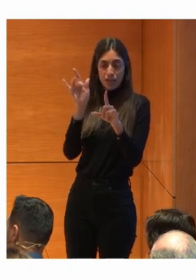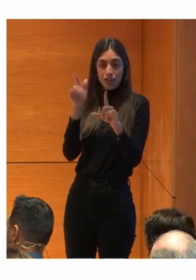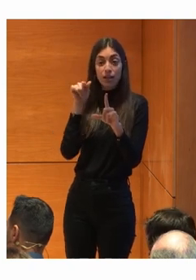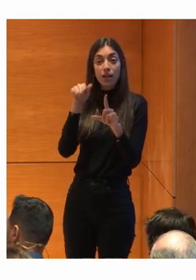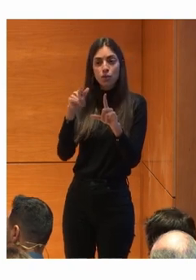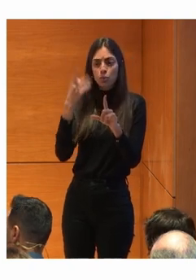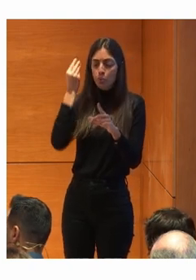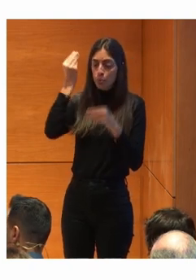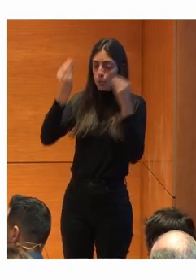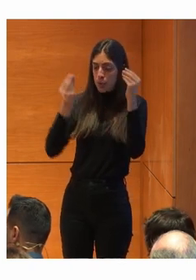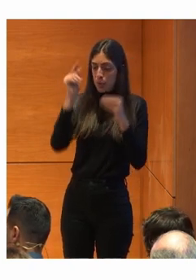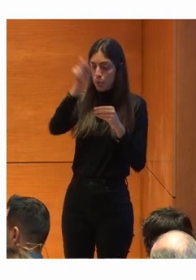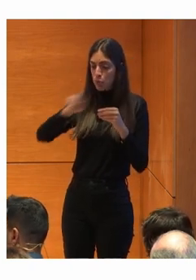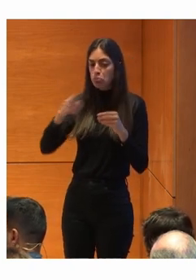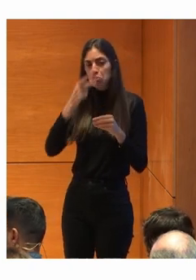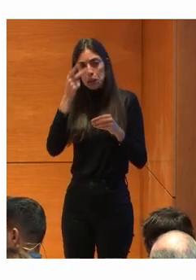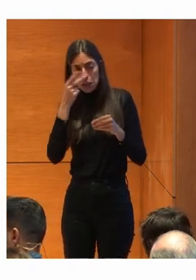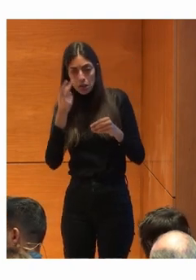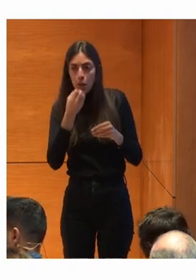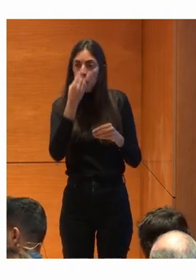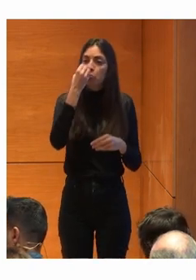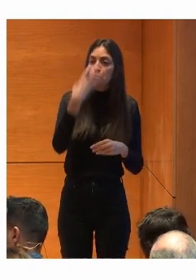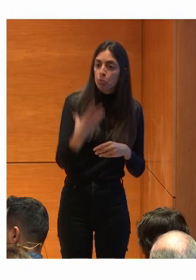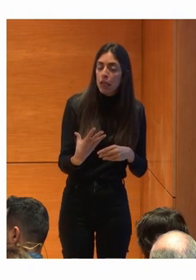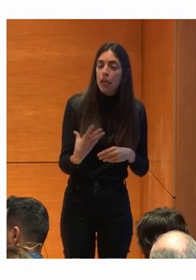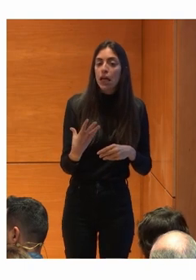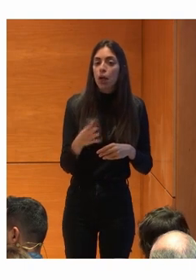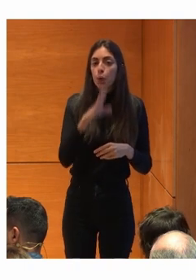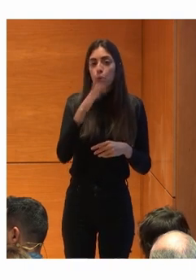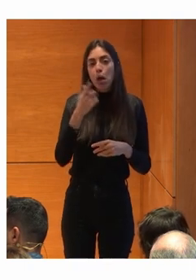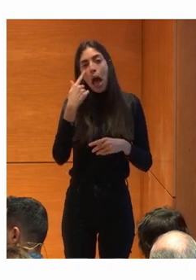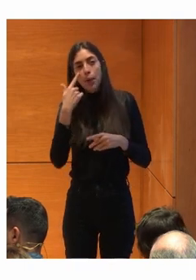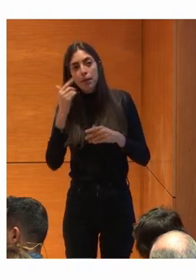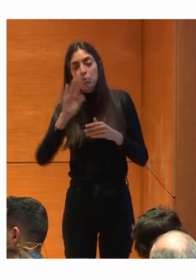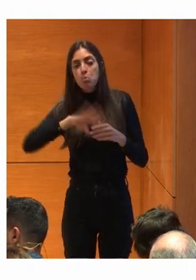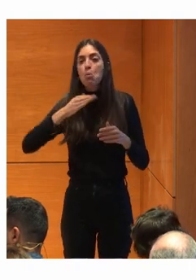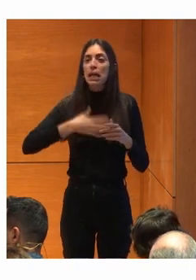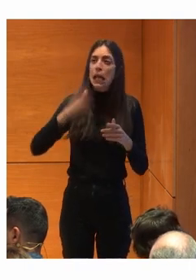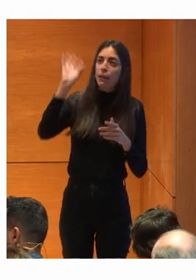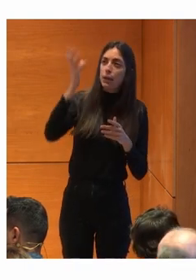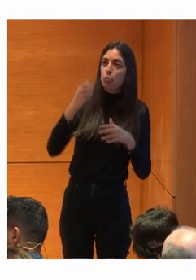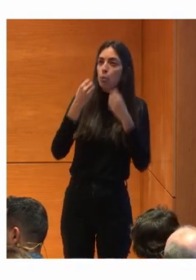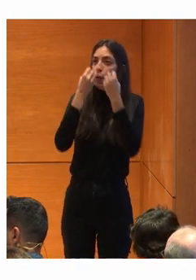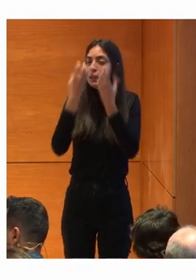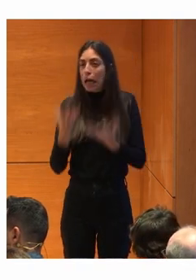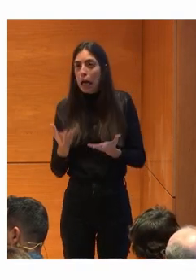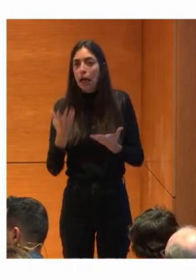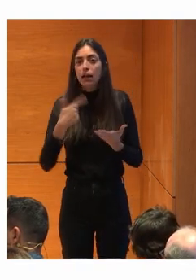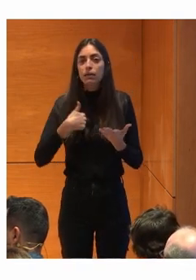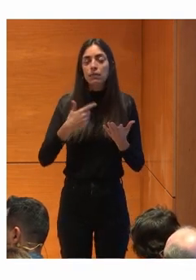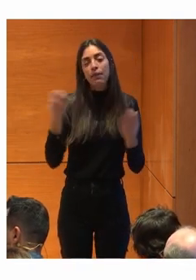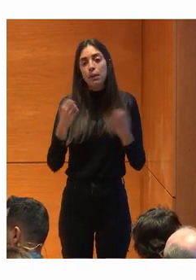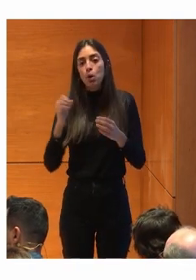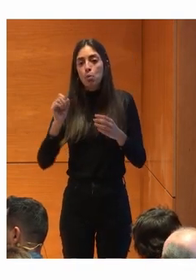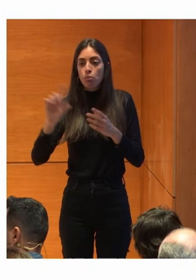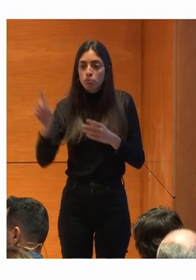personas Les parecía algo interesante Oye pues está bien Antes para pedir Qué tiempo va a ser mañana En Cuenca Tengo que sacar el móvil Desbloquearlo